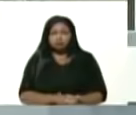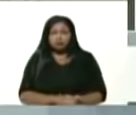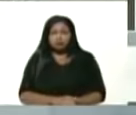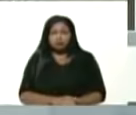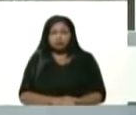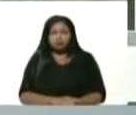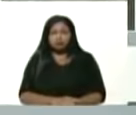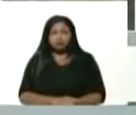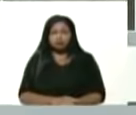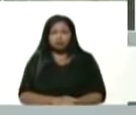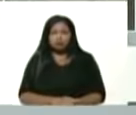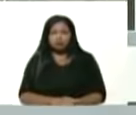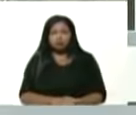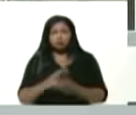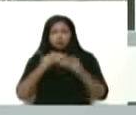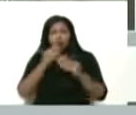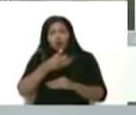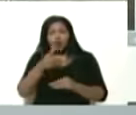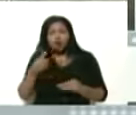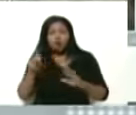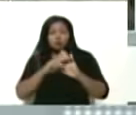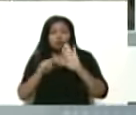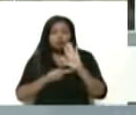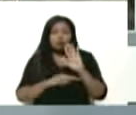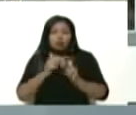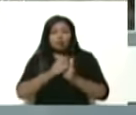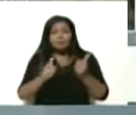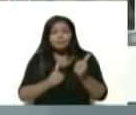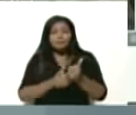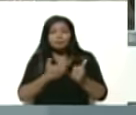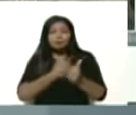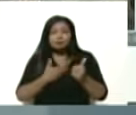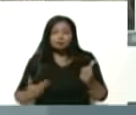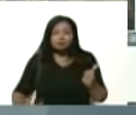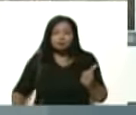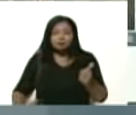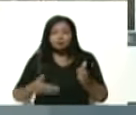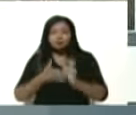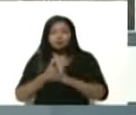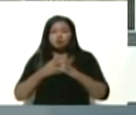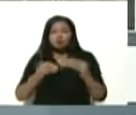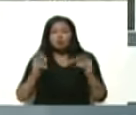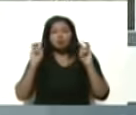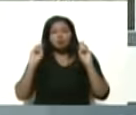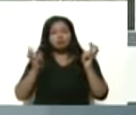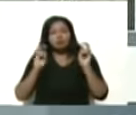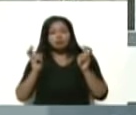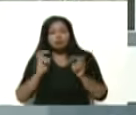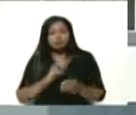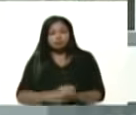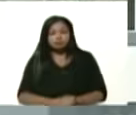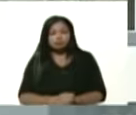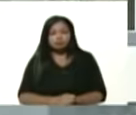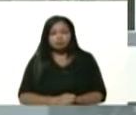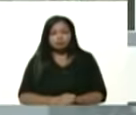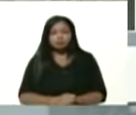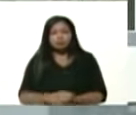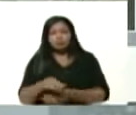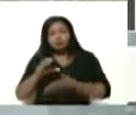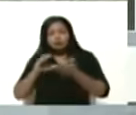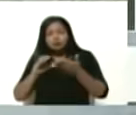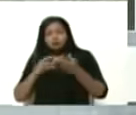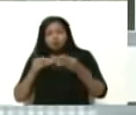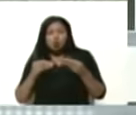en todo yo le acabo de dar unas instrucciones a la vicepresidenta sobre todo este tema de los créditos en